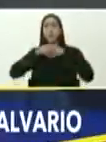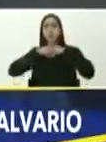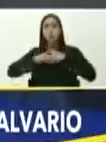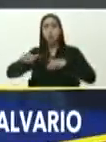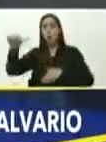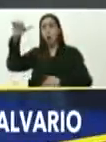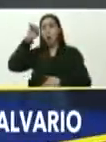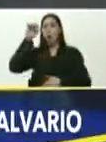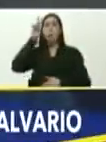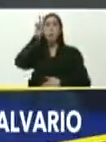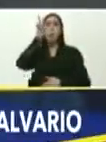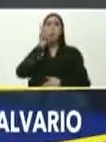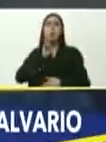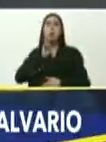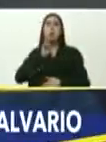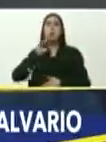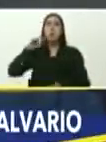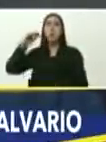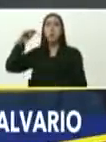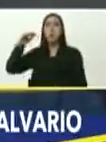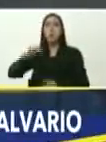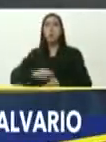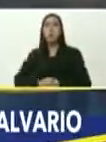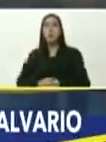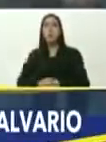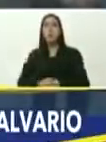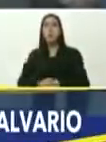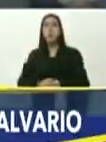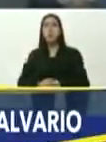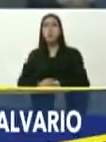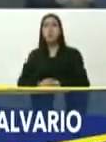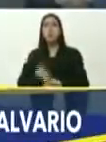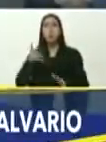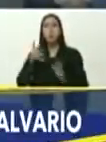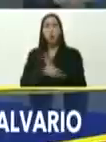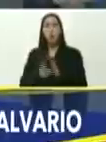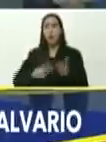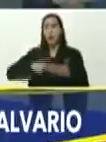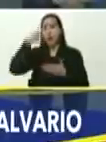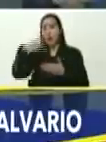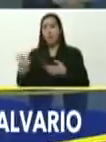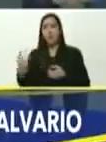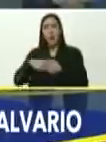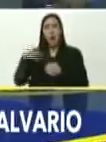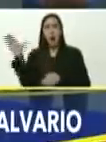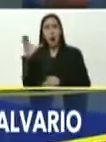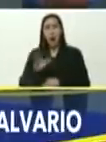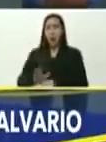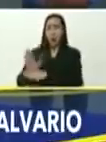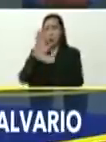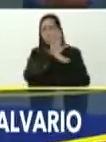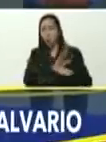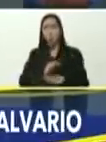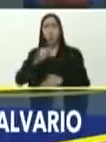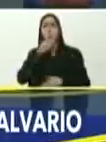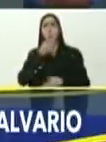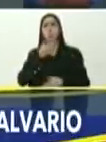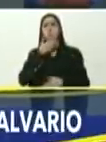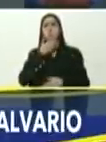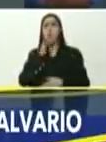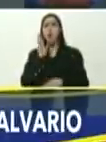de agua potable, del tanque El Calvario, enmarcado en el plan Caracas Patriota, bella